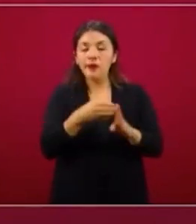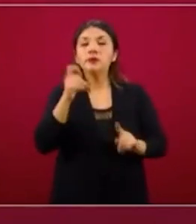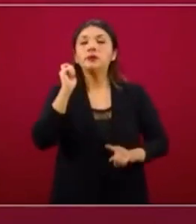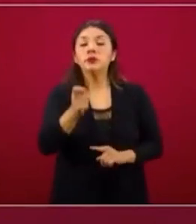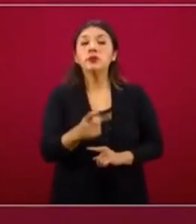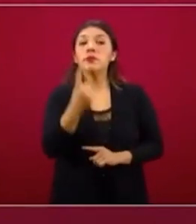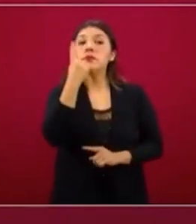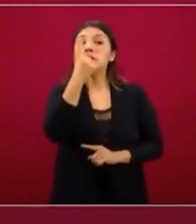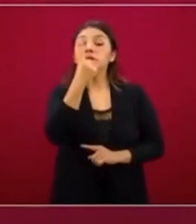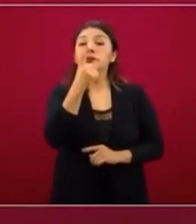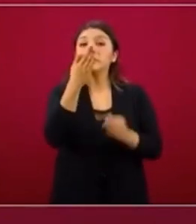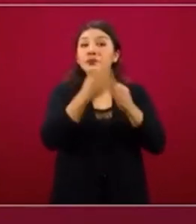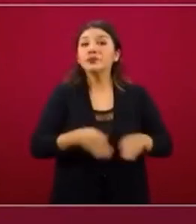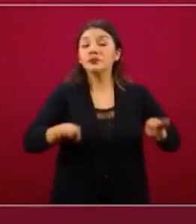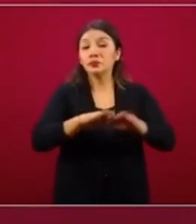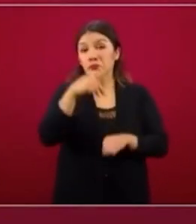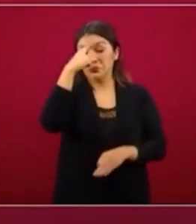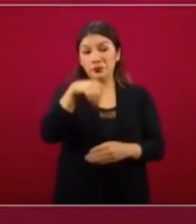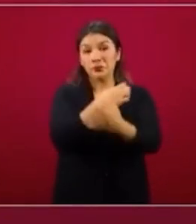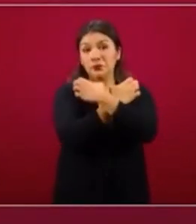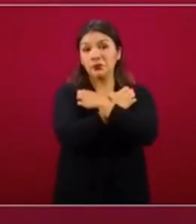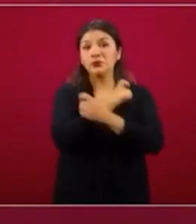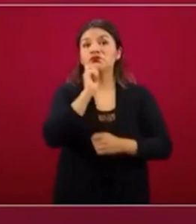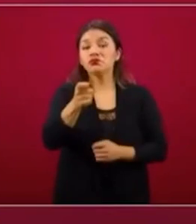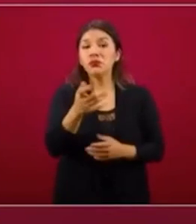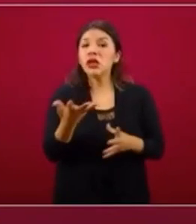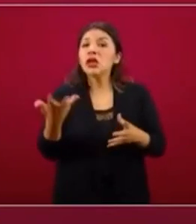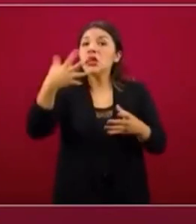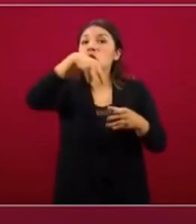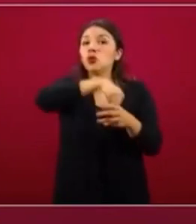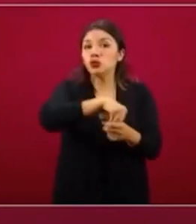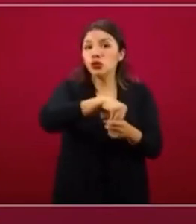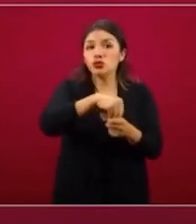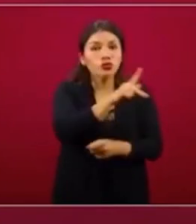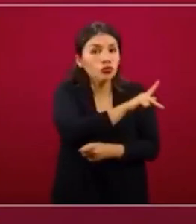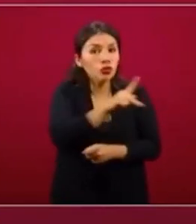uno de los principios de la educación es la inclusión.